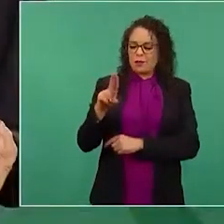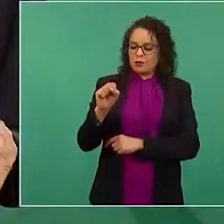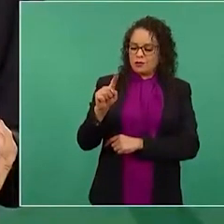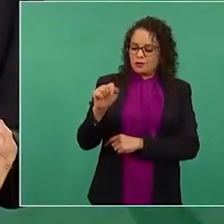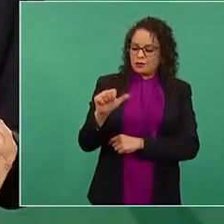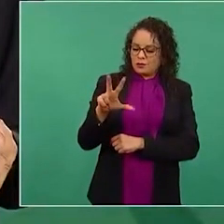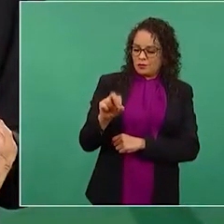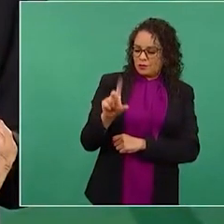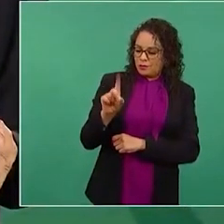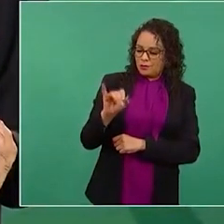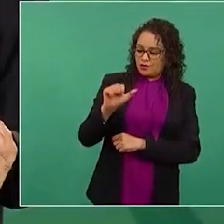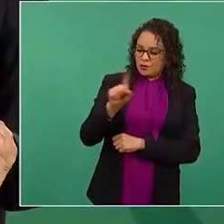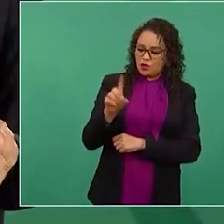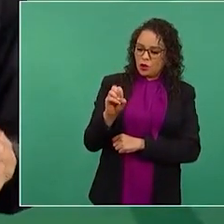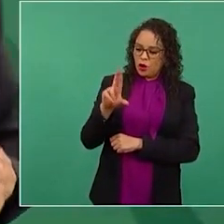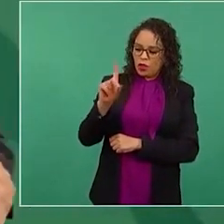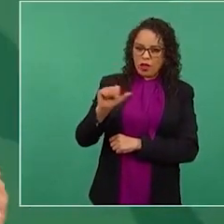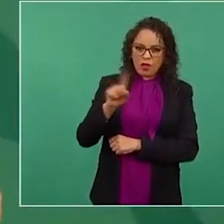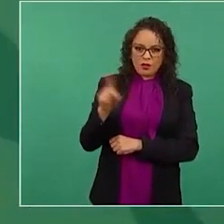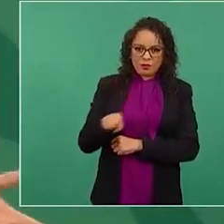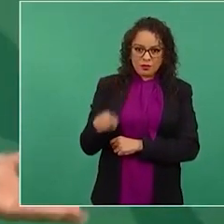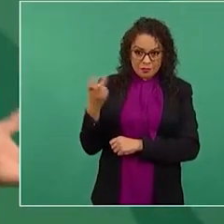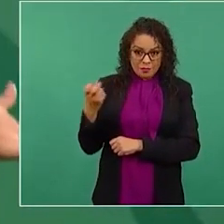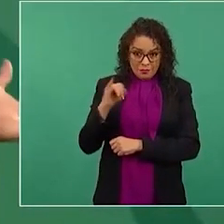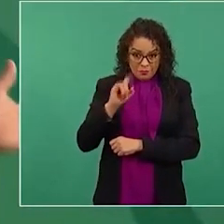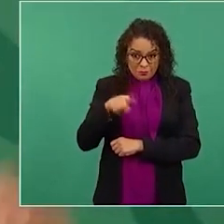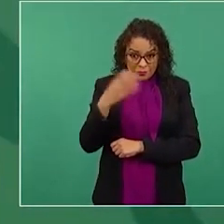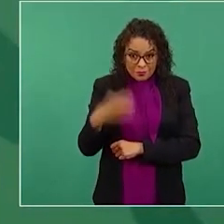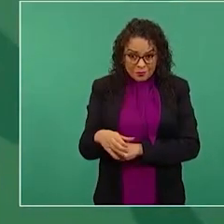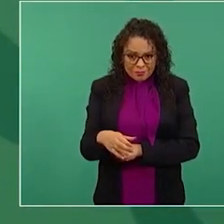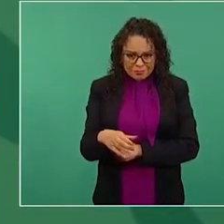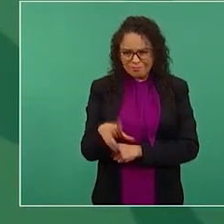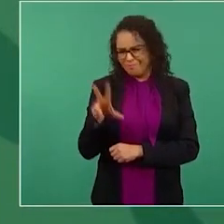Es una mentira. Ya estamos en tu sección.